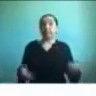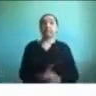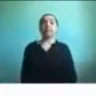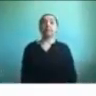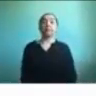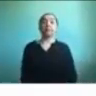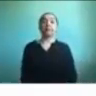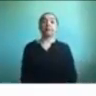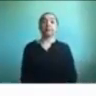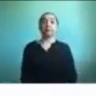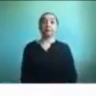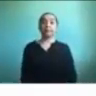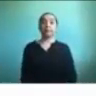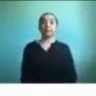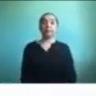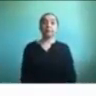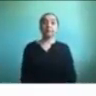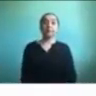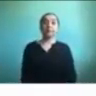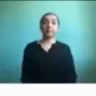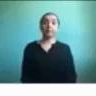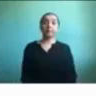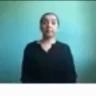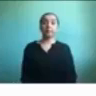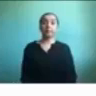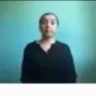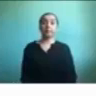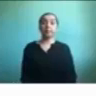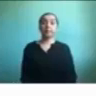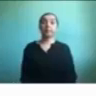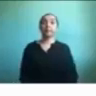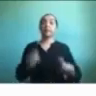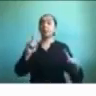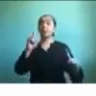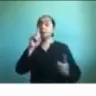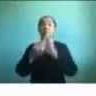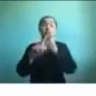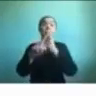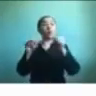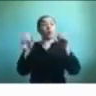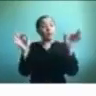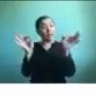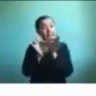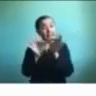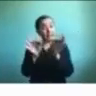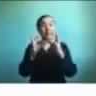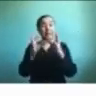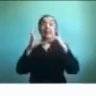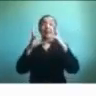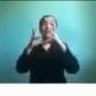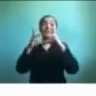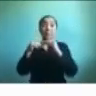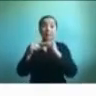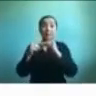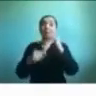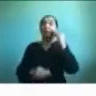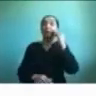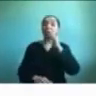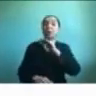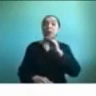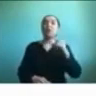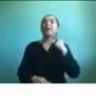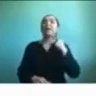Lo primero es explicar a nuestras familias, especialmente a los niños más pequeños, qué es el coronavirus